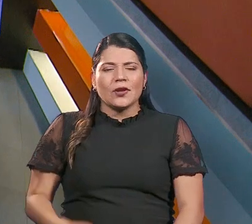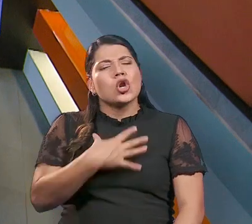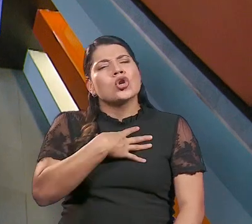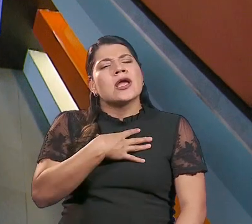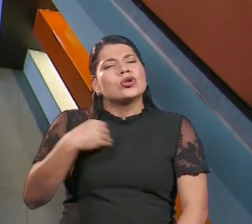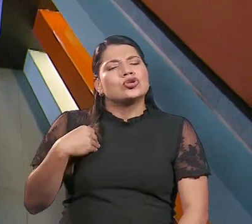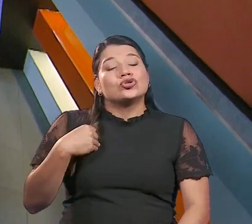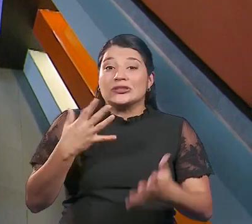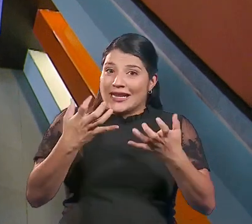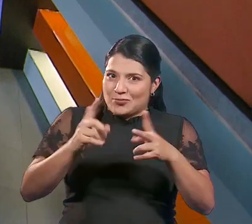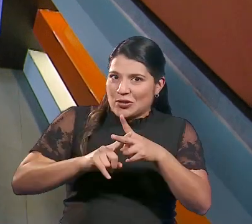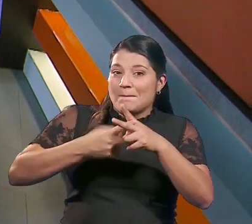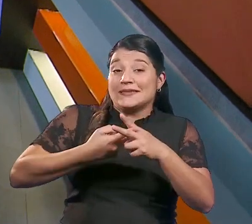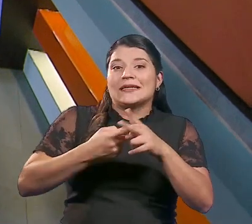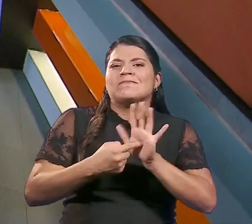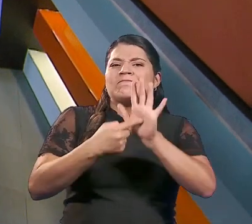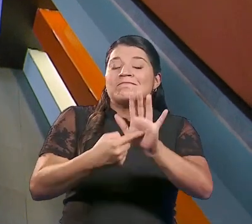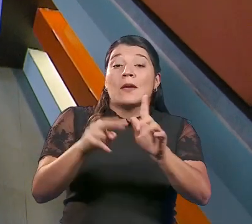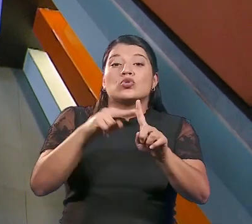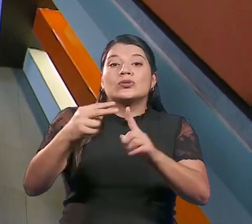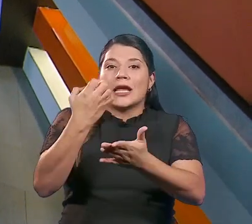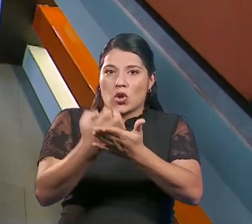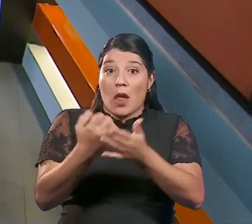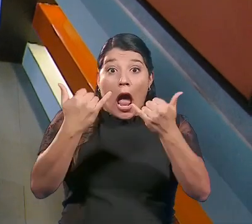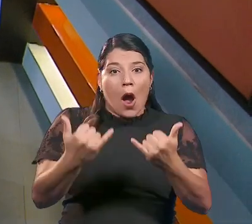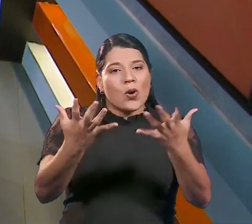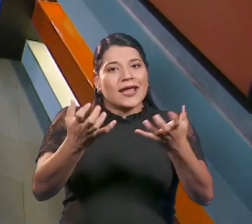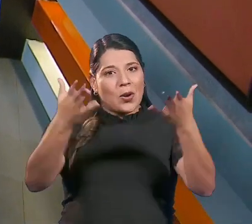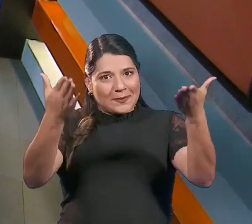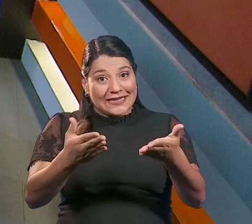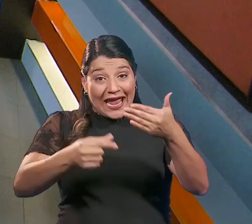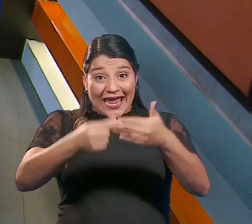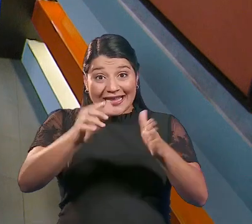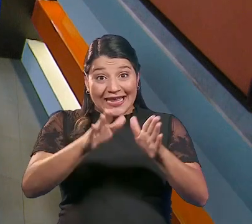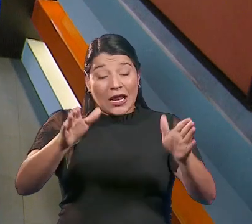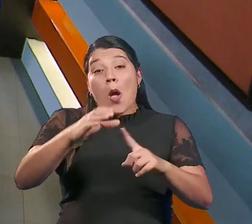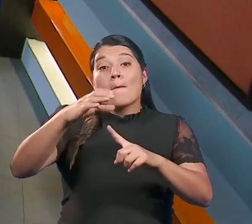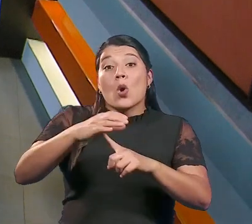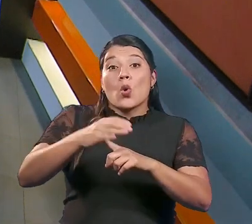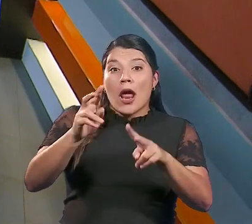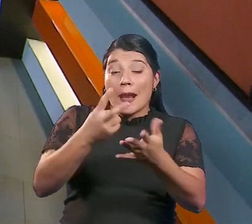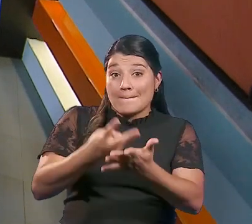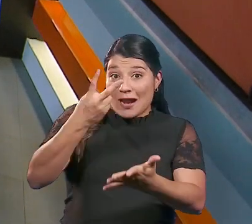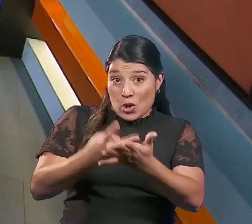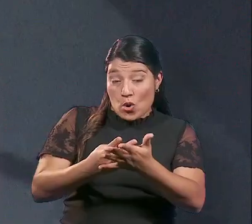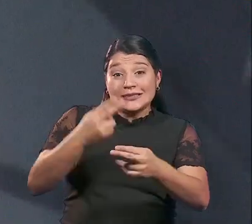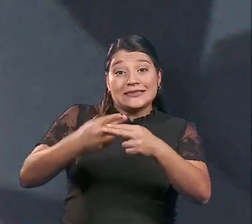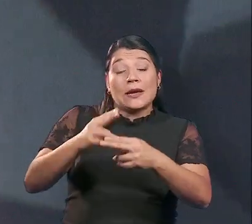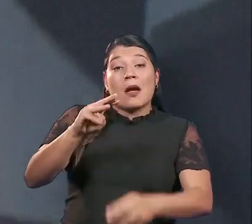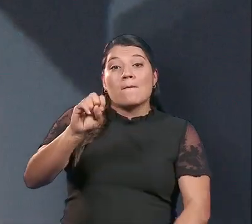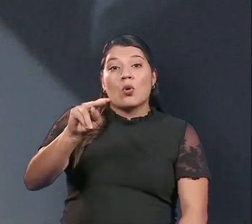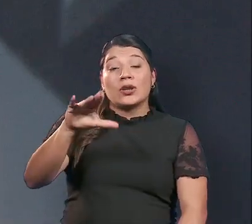Nos gustaría empezar con el eje económico y para eso quisiera presentarles a nuestra gerente general de Popular Valores, la señora